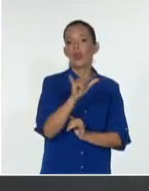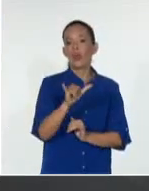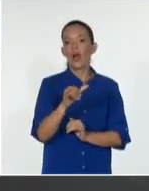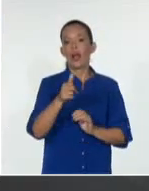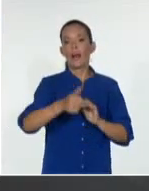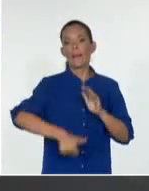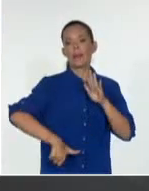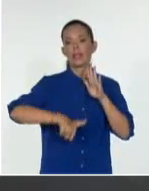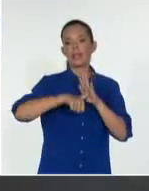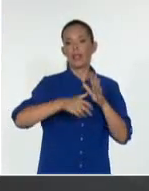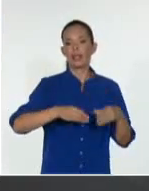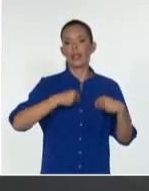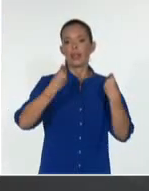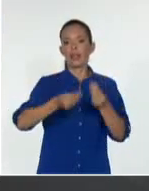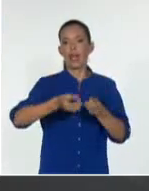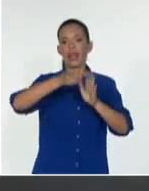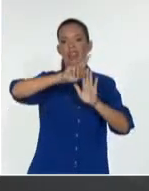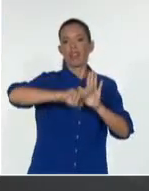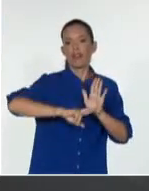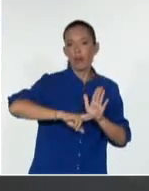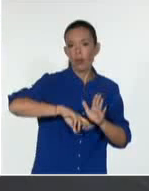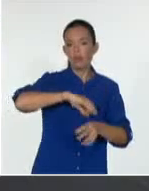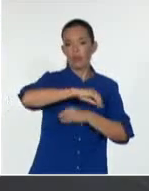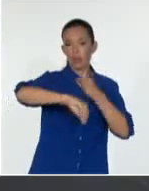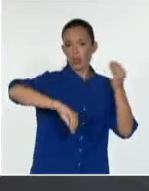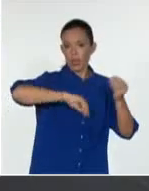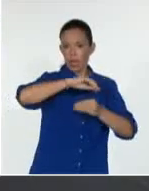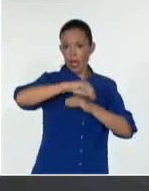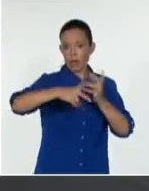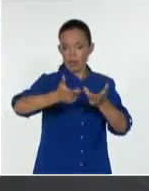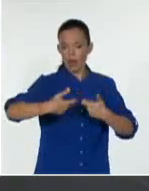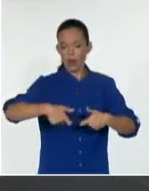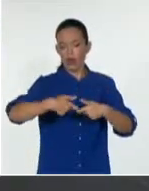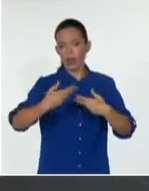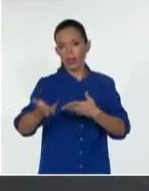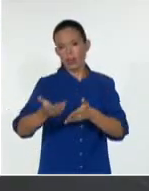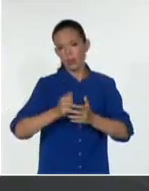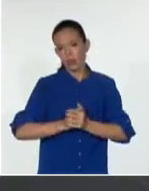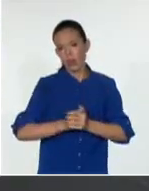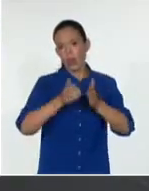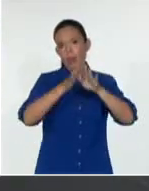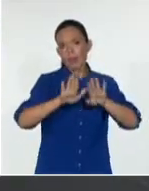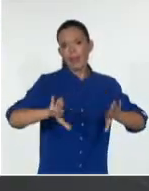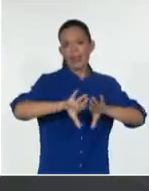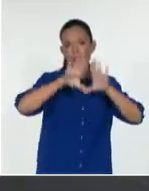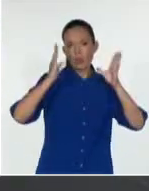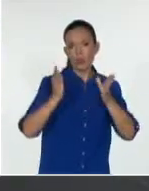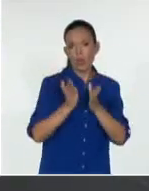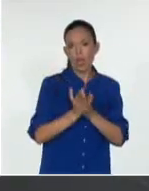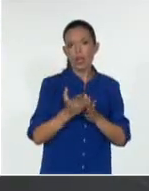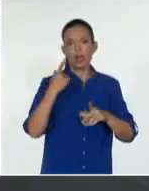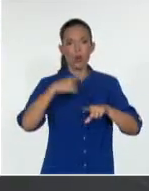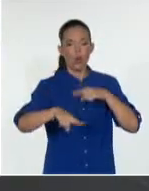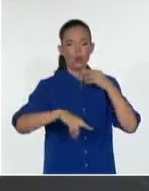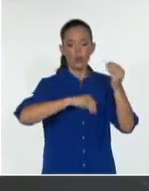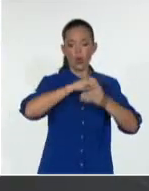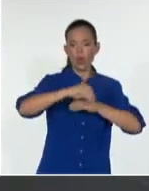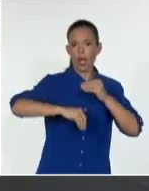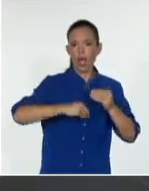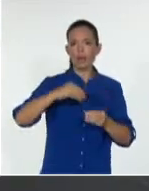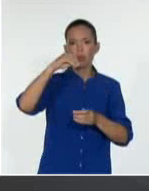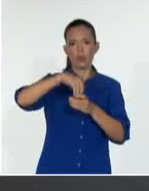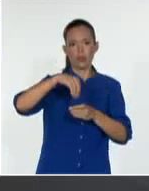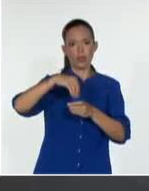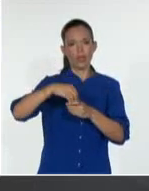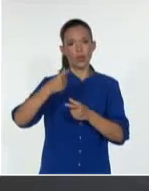En tiempo récord aprobó dos leyes fundamentales para el país, la de la paz total y la reforma tributaria. Hay otros cuatro ambiciosos proyectos esperando ser